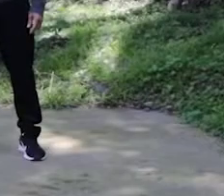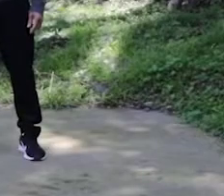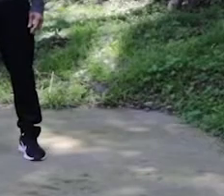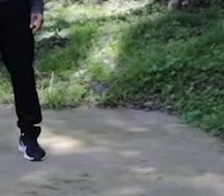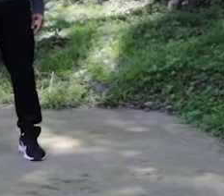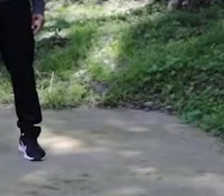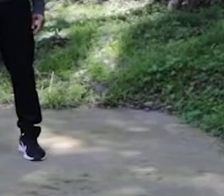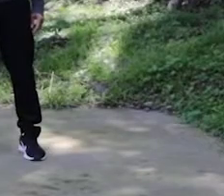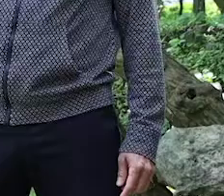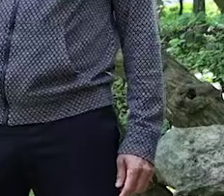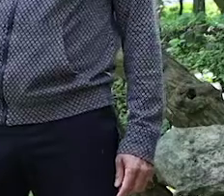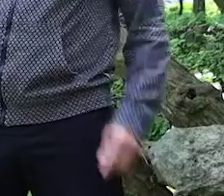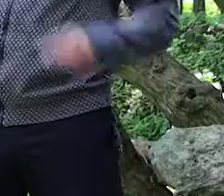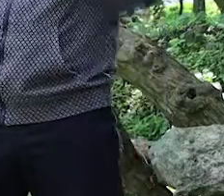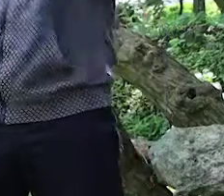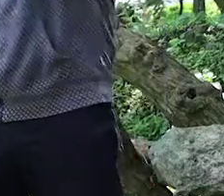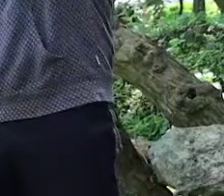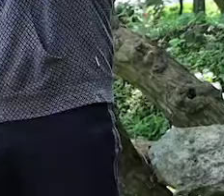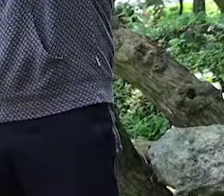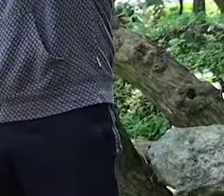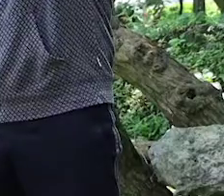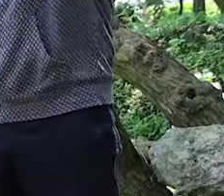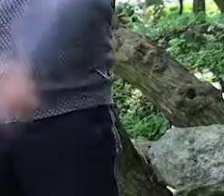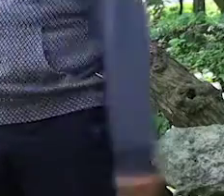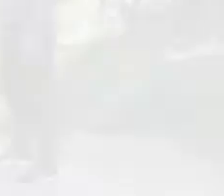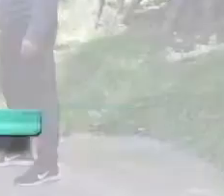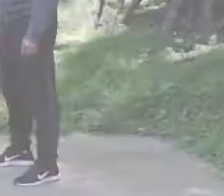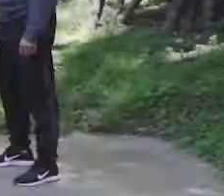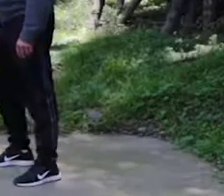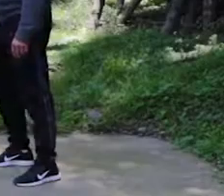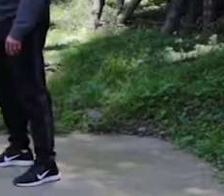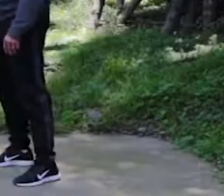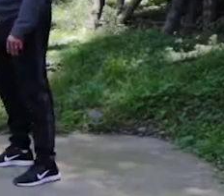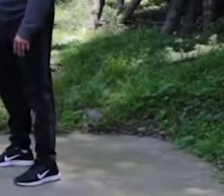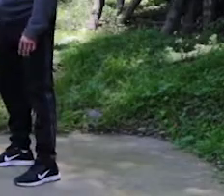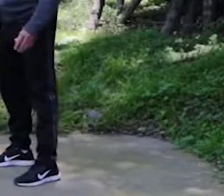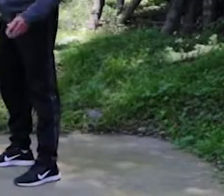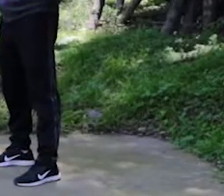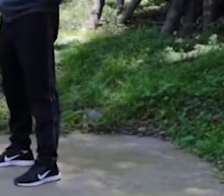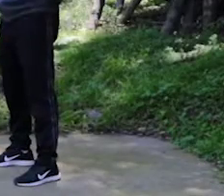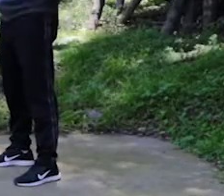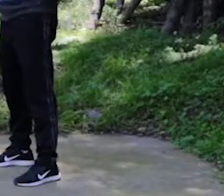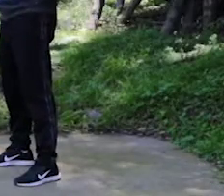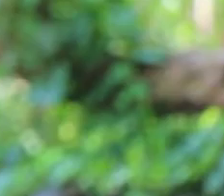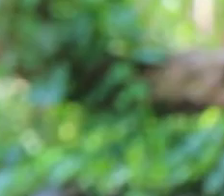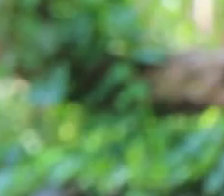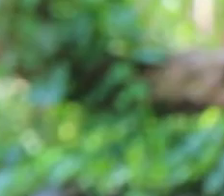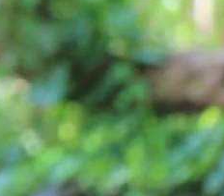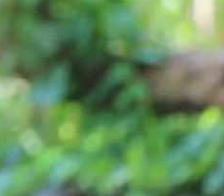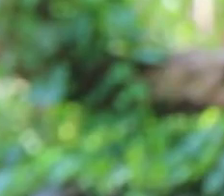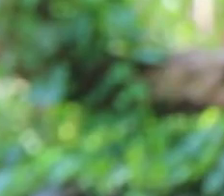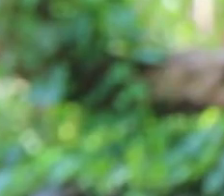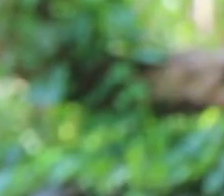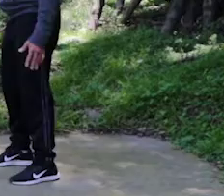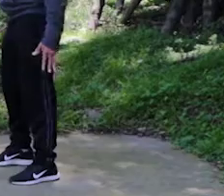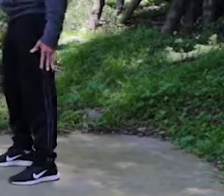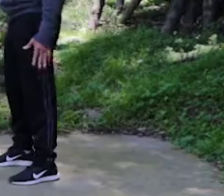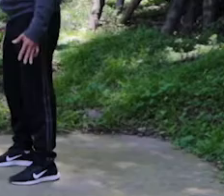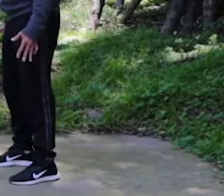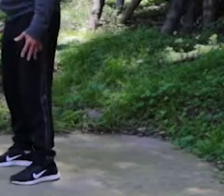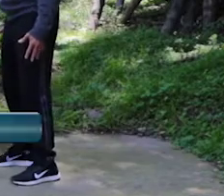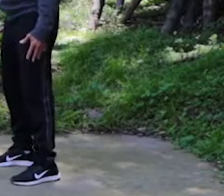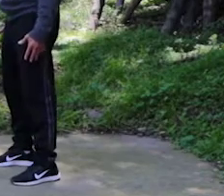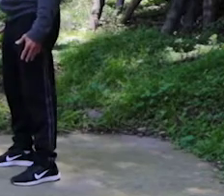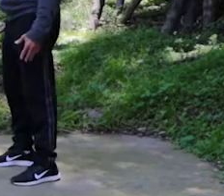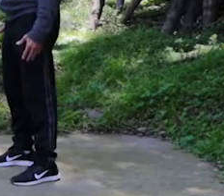Recuerda, entre clase y clase, activa tu cuerpo. En esta ocasión vamos a trabajar el tríceps. Vamos a